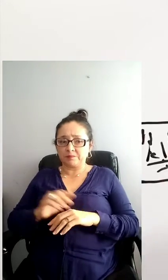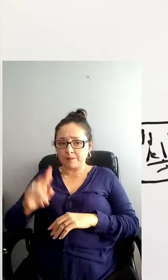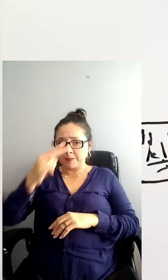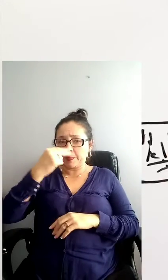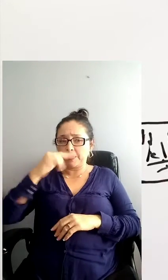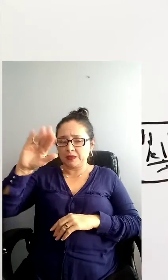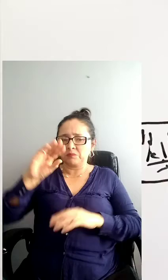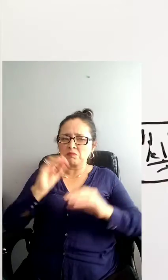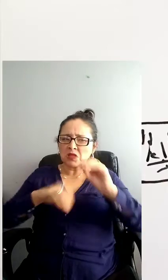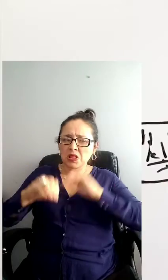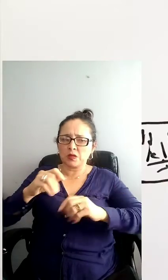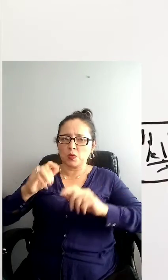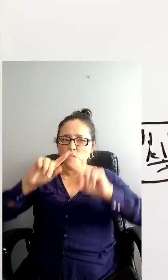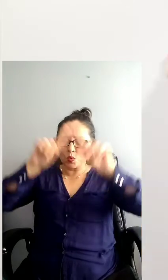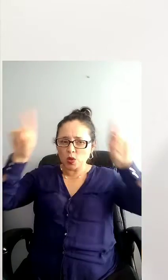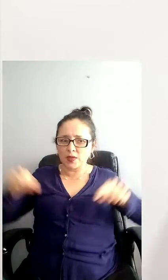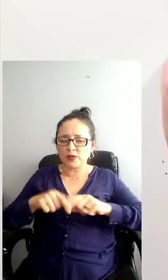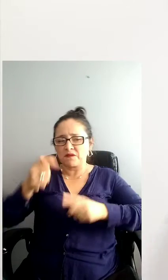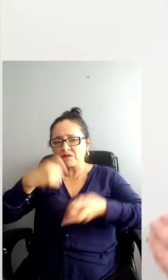sus cosas.